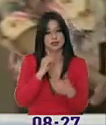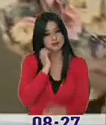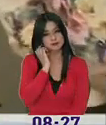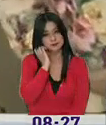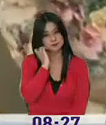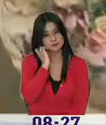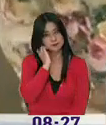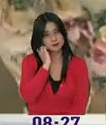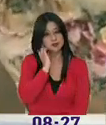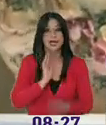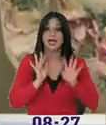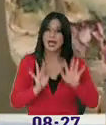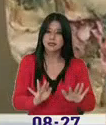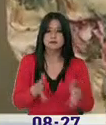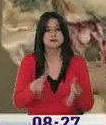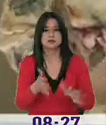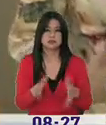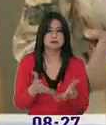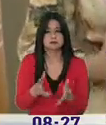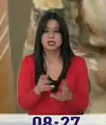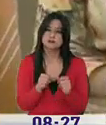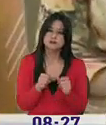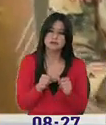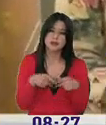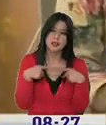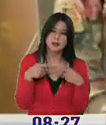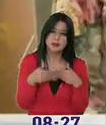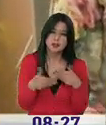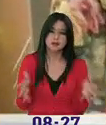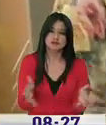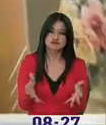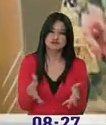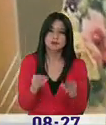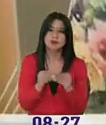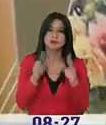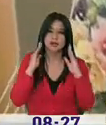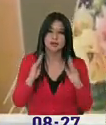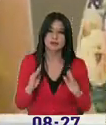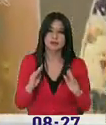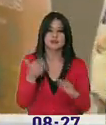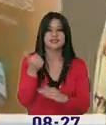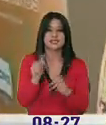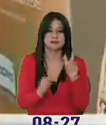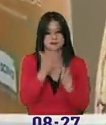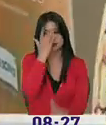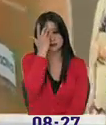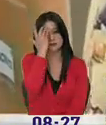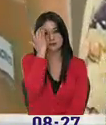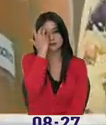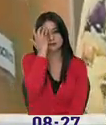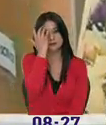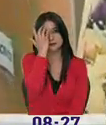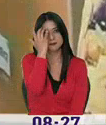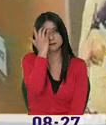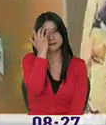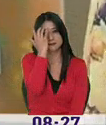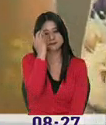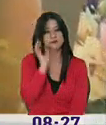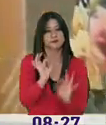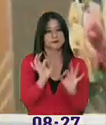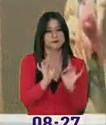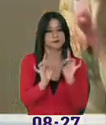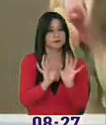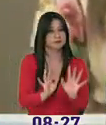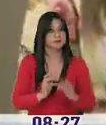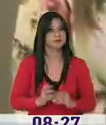con eso podremos más o menos subsistir o promover un poco la atención de 10 pacientes. Perfecto. Es importante también